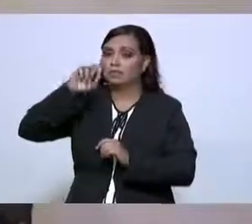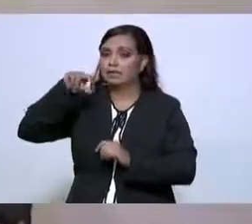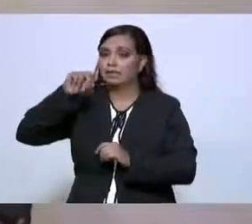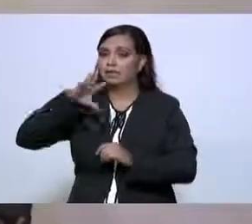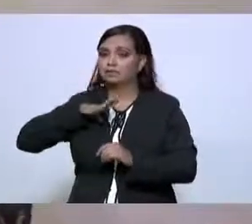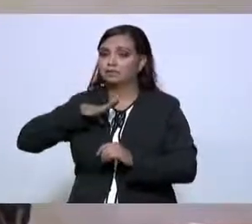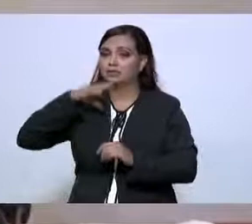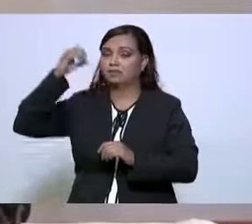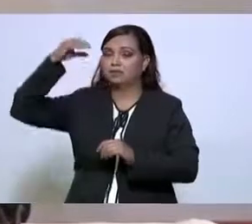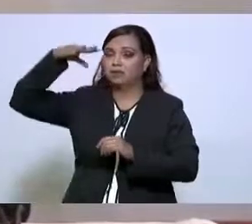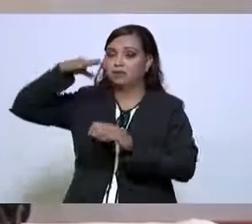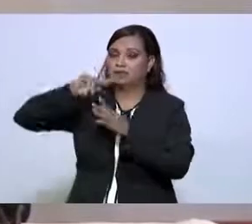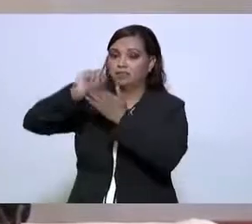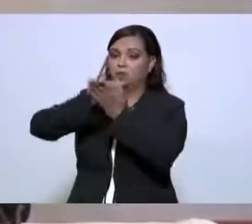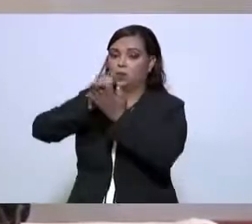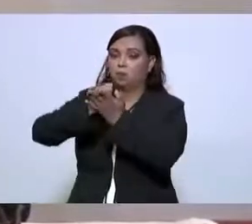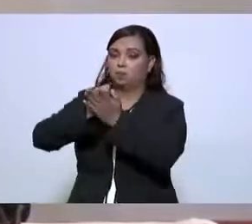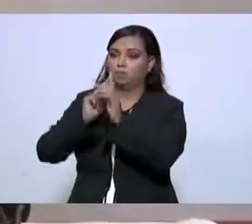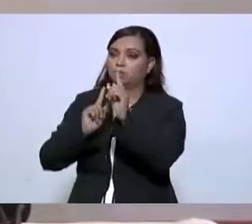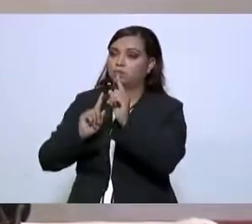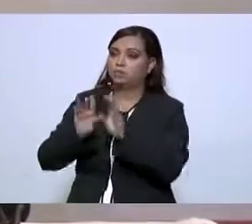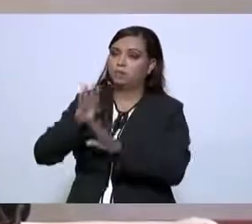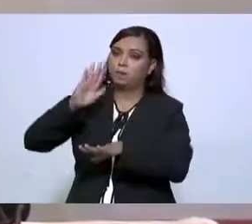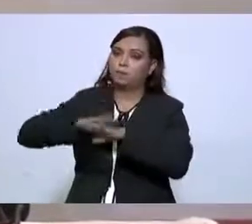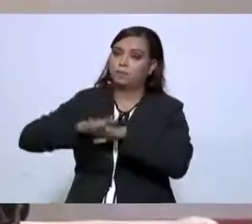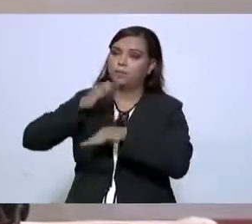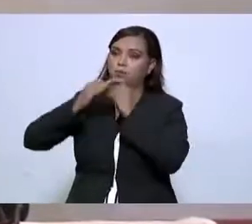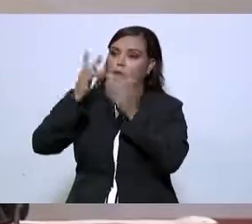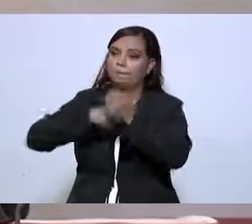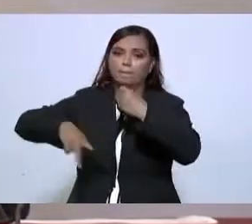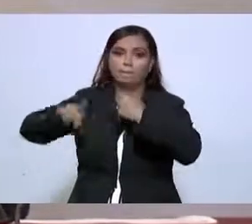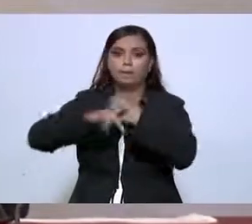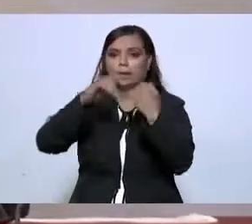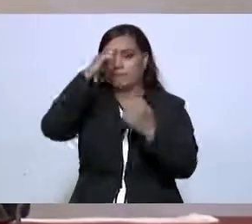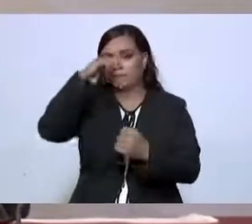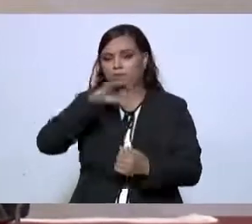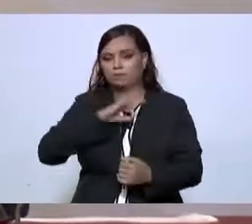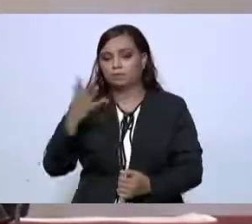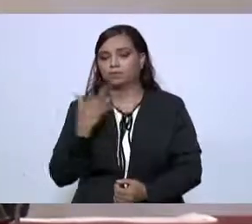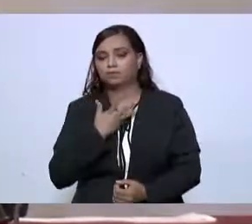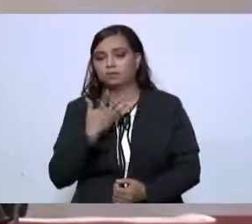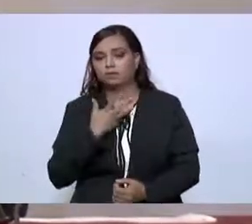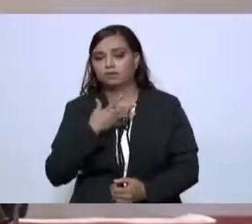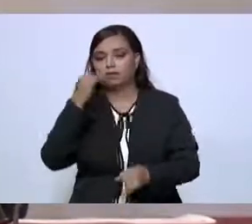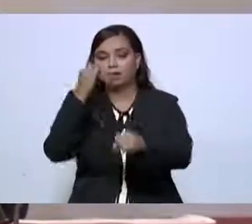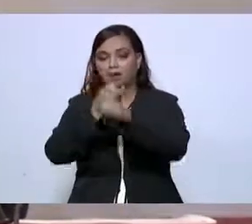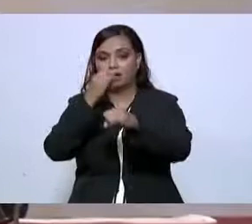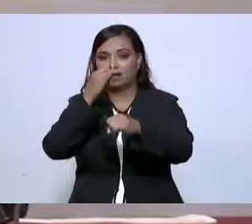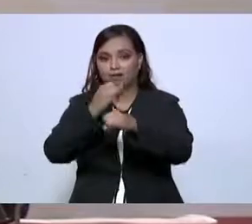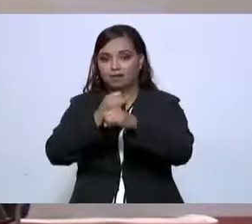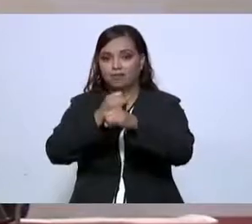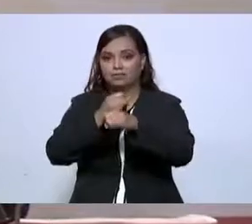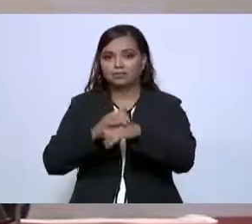Tamaulipas y en Tamaulipas el país para que se tenga internet